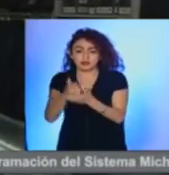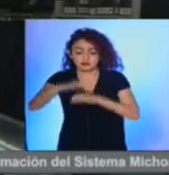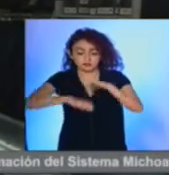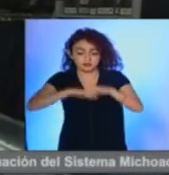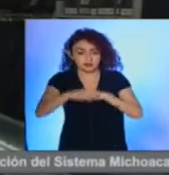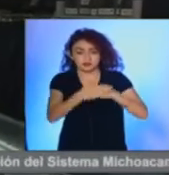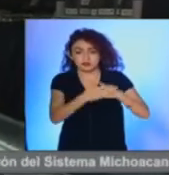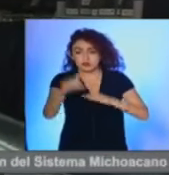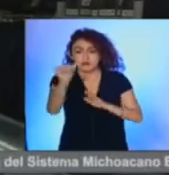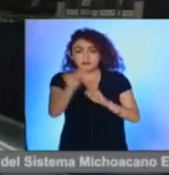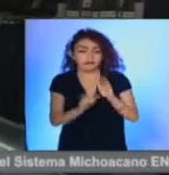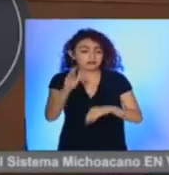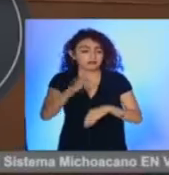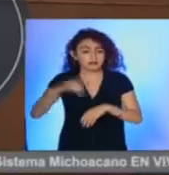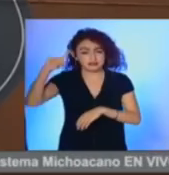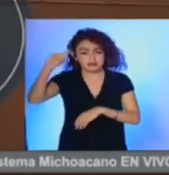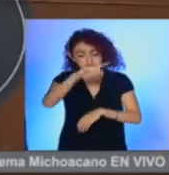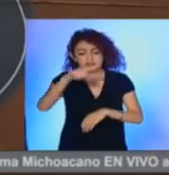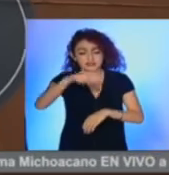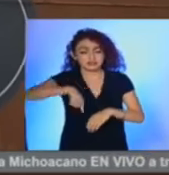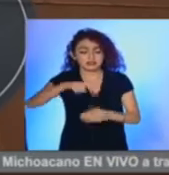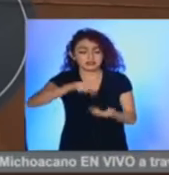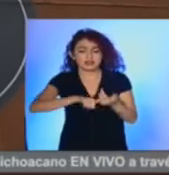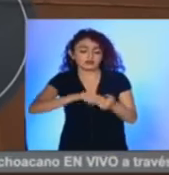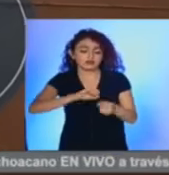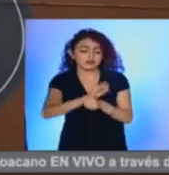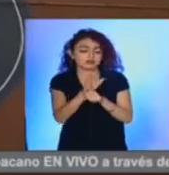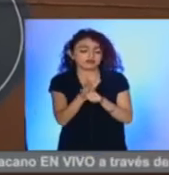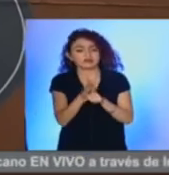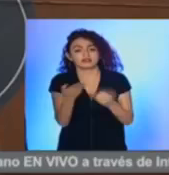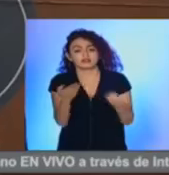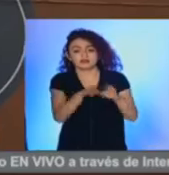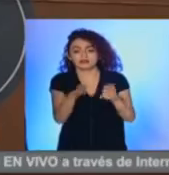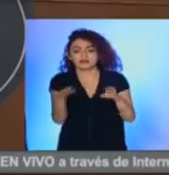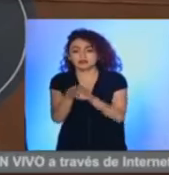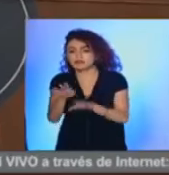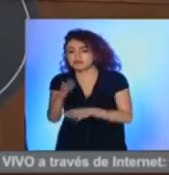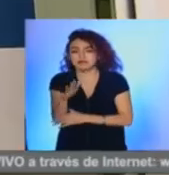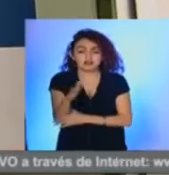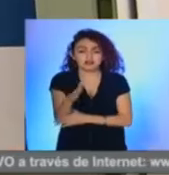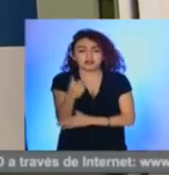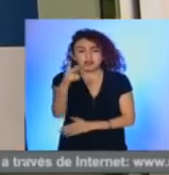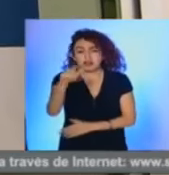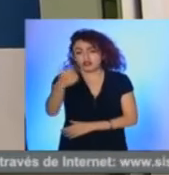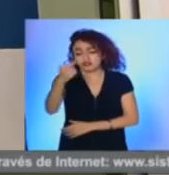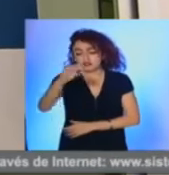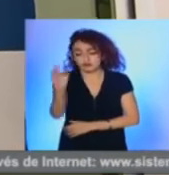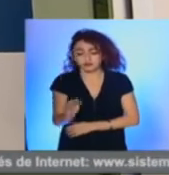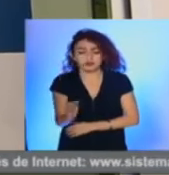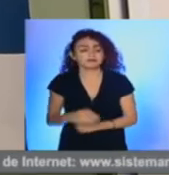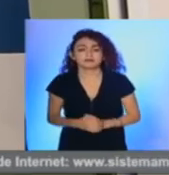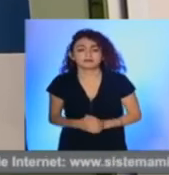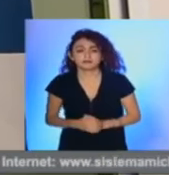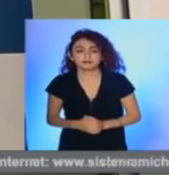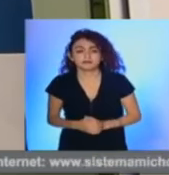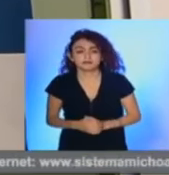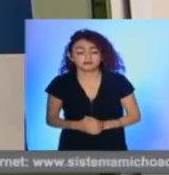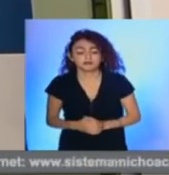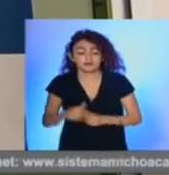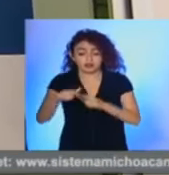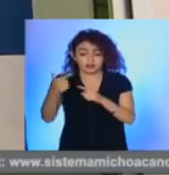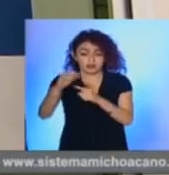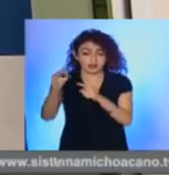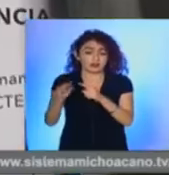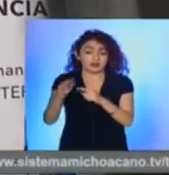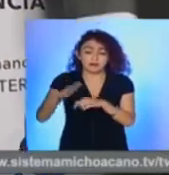y durante los meses más críticos en medio de la pandemia se cerraron aproximadamente el 12%. De este número,